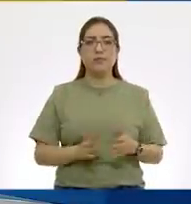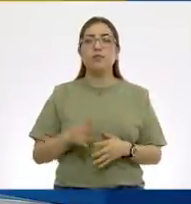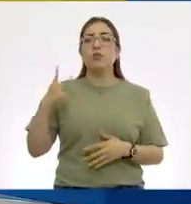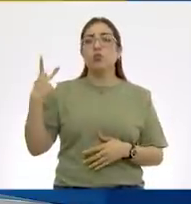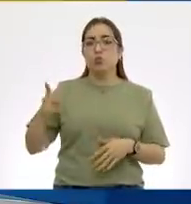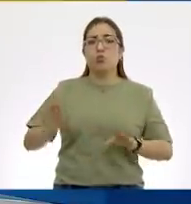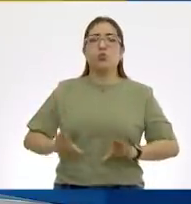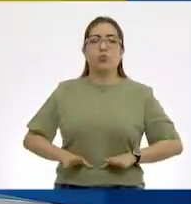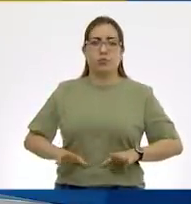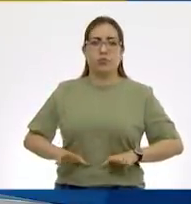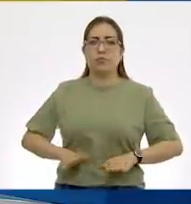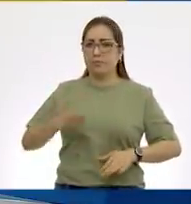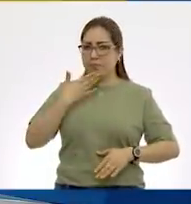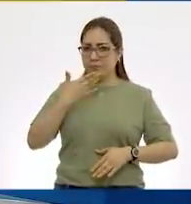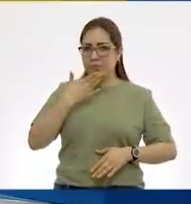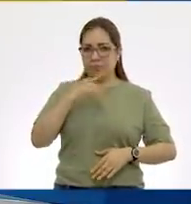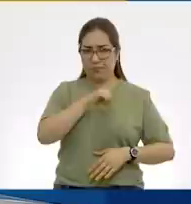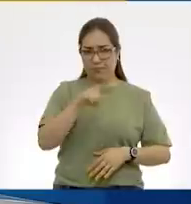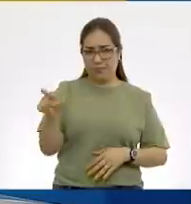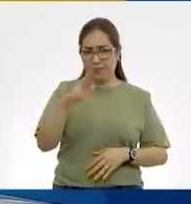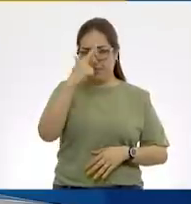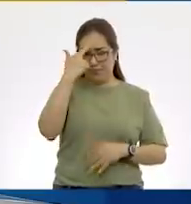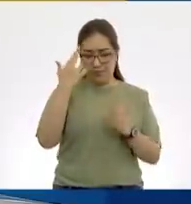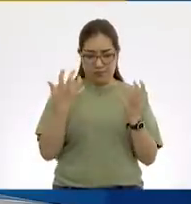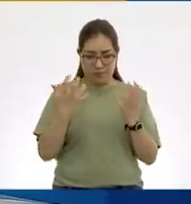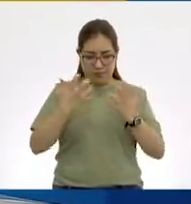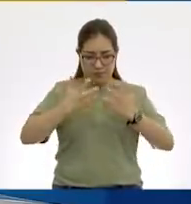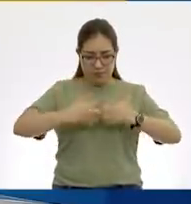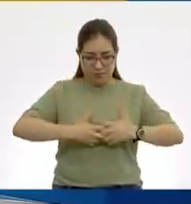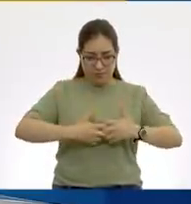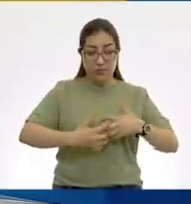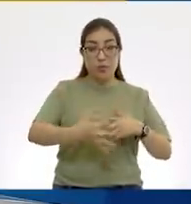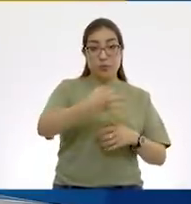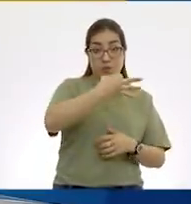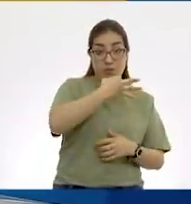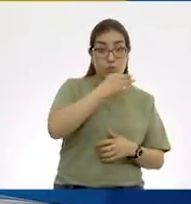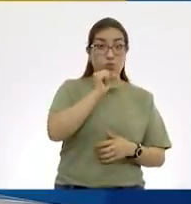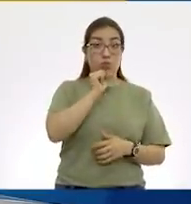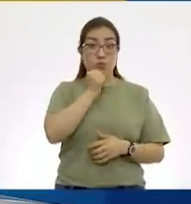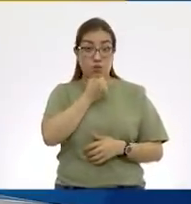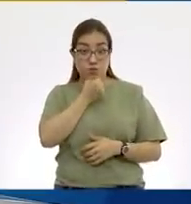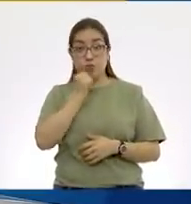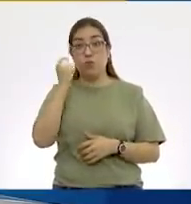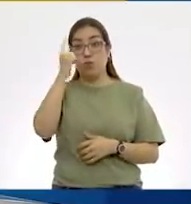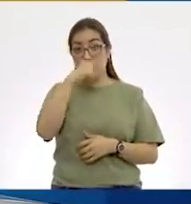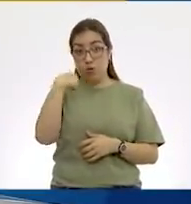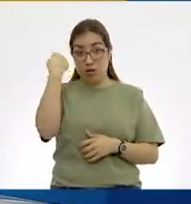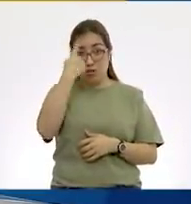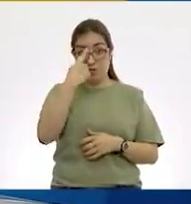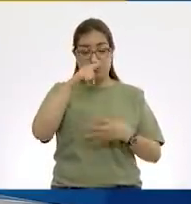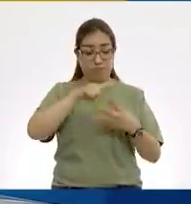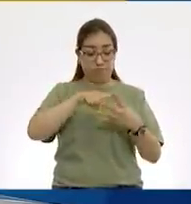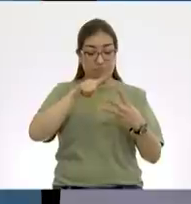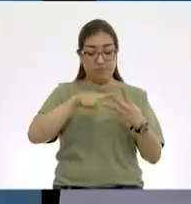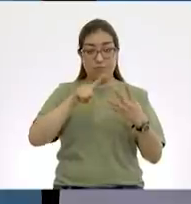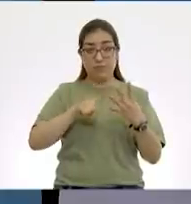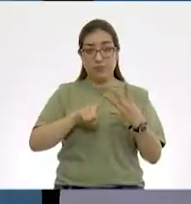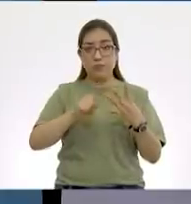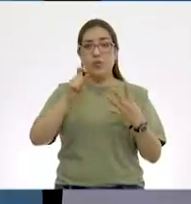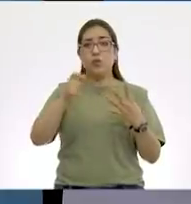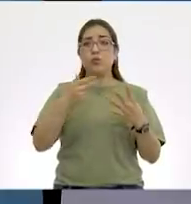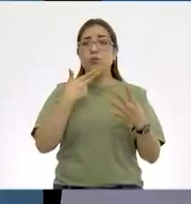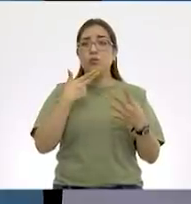características. Recuerda, sus manecillas, el minutero, el segundero, el que marca las horas. Es un mecanismo